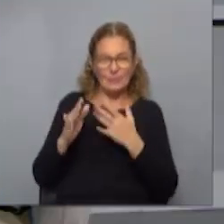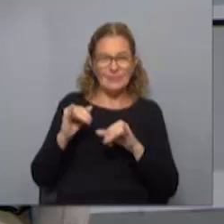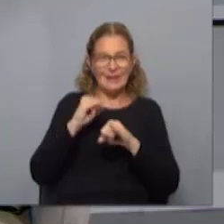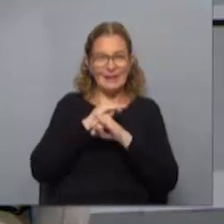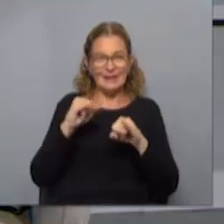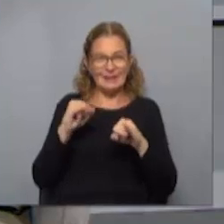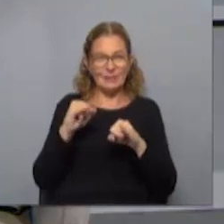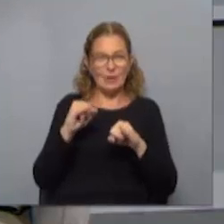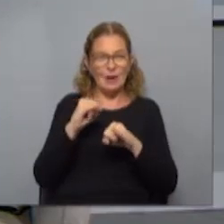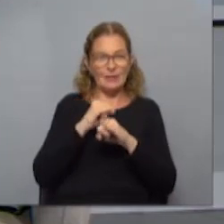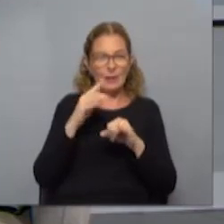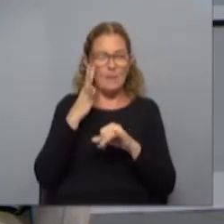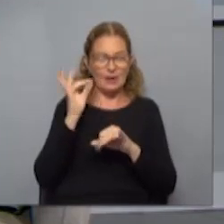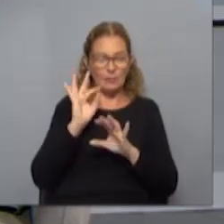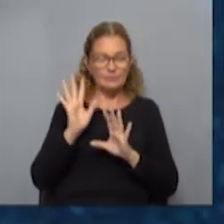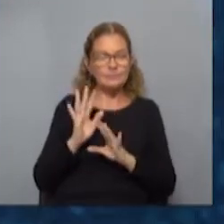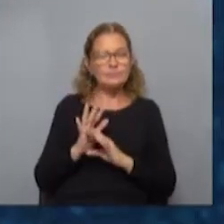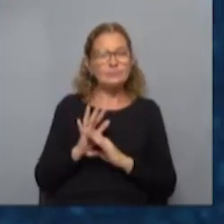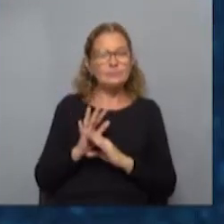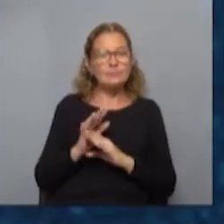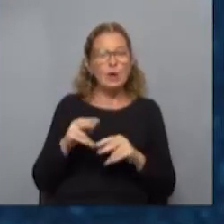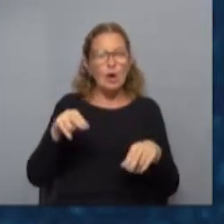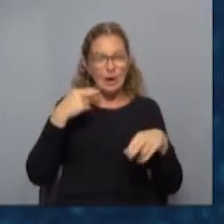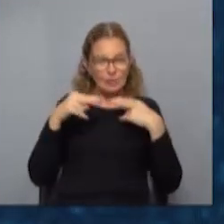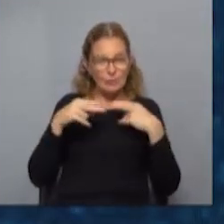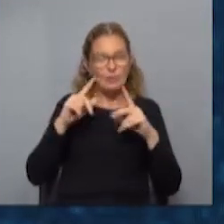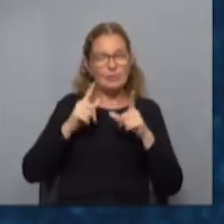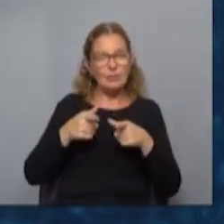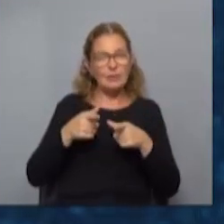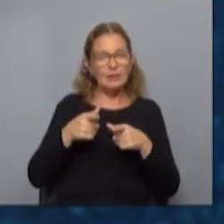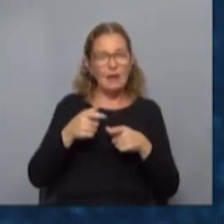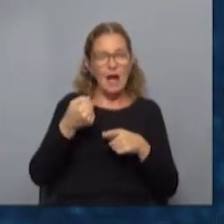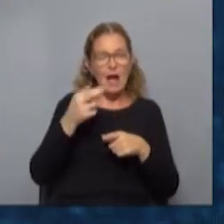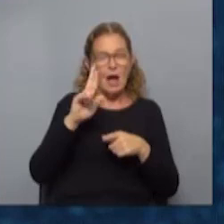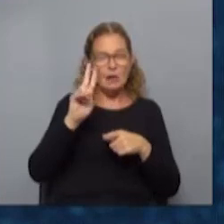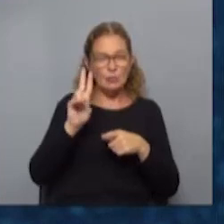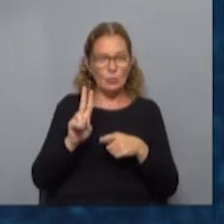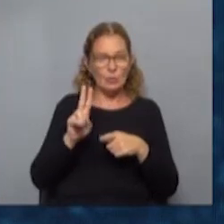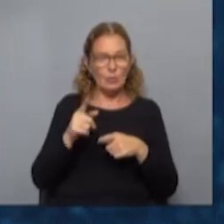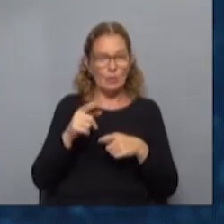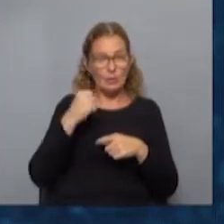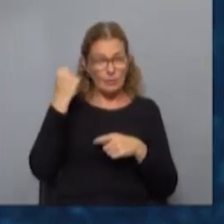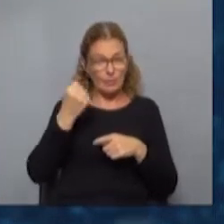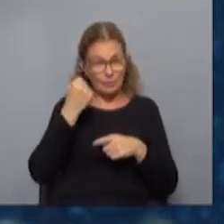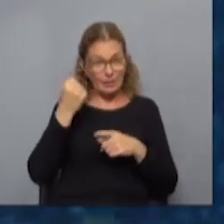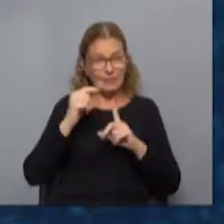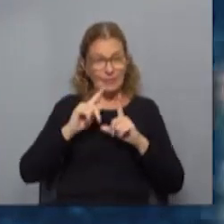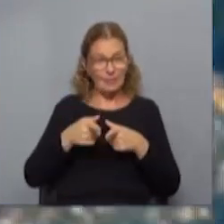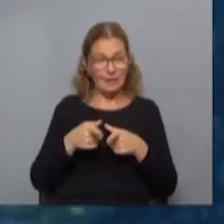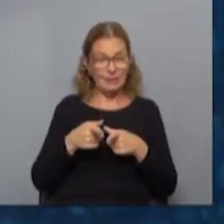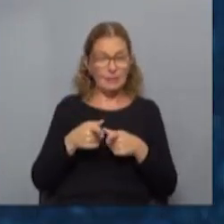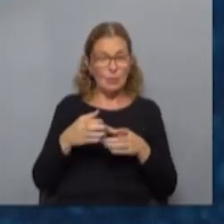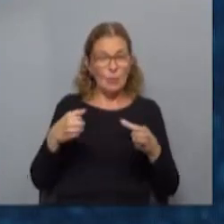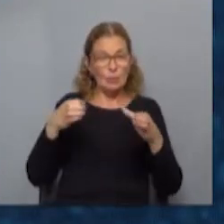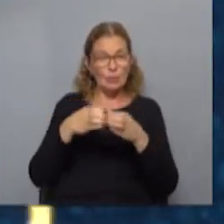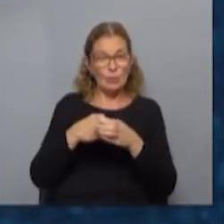un par de frases finales, porque hay que cerrar. No, no, los gastronómicos, nosotros como Aru, queremos darle la importancia, inclusive en